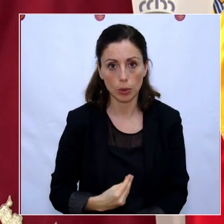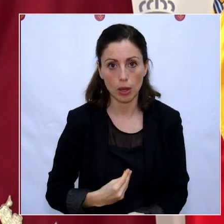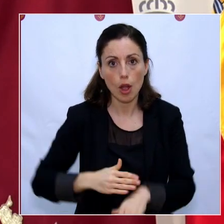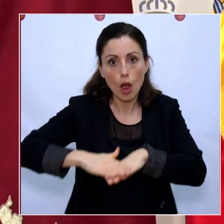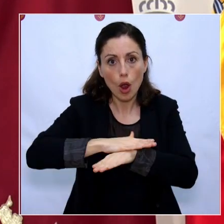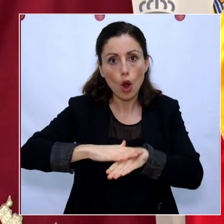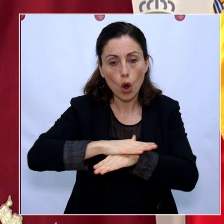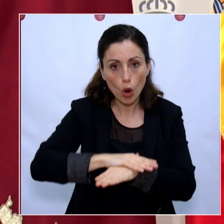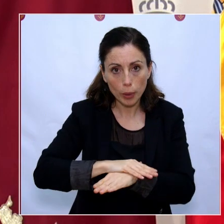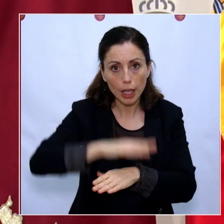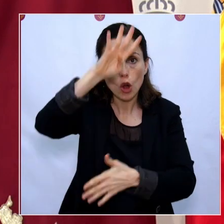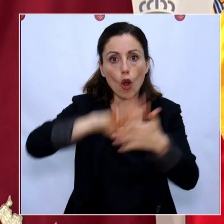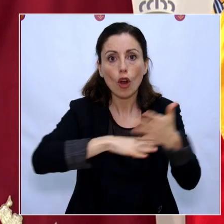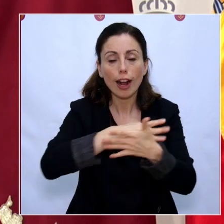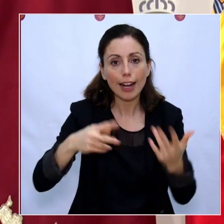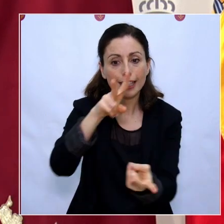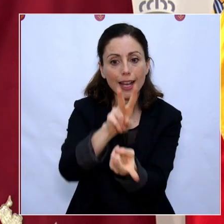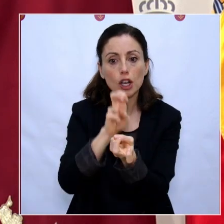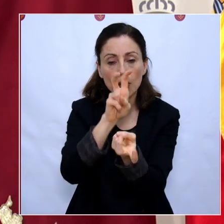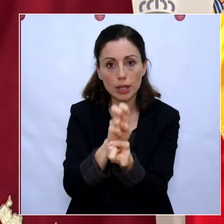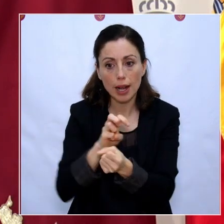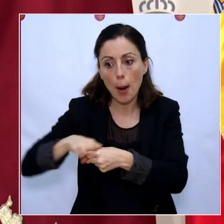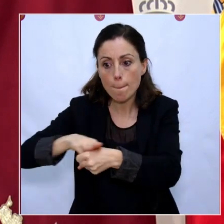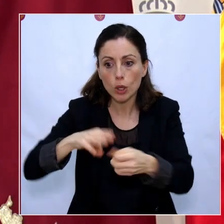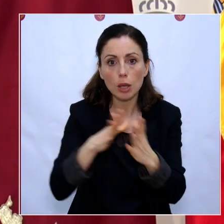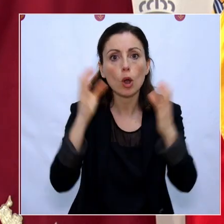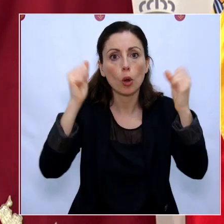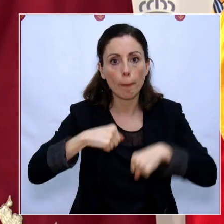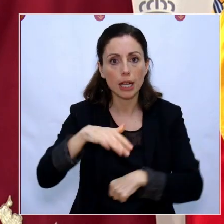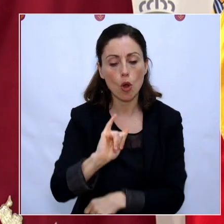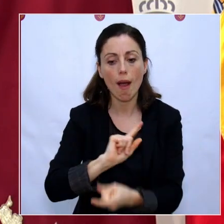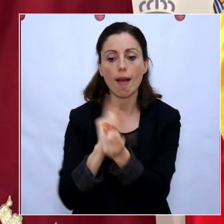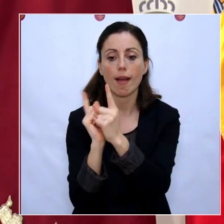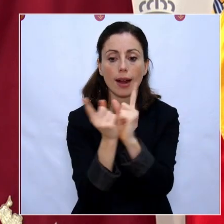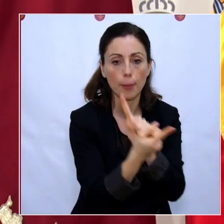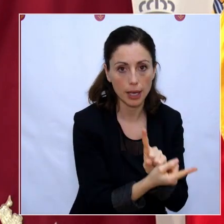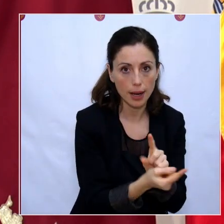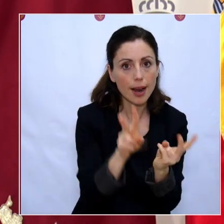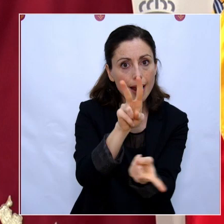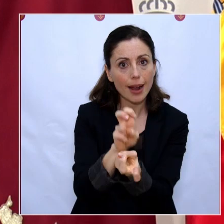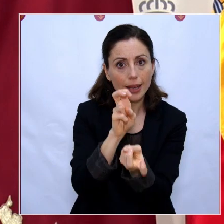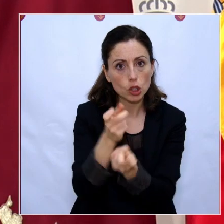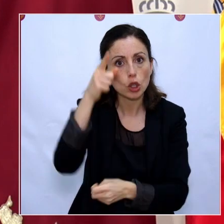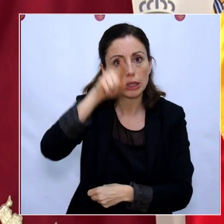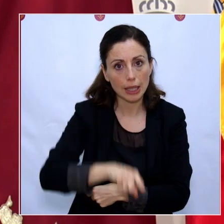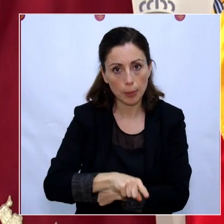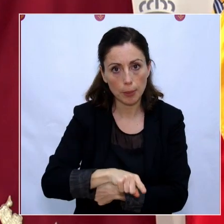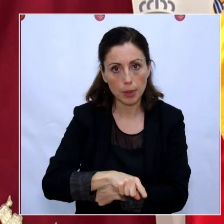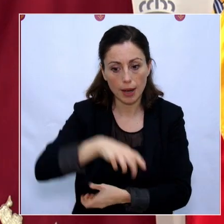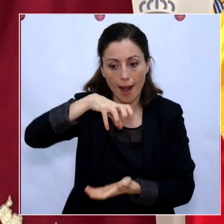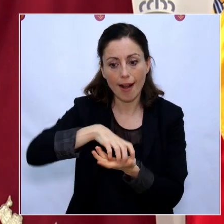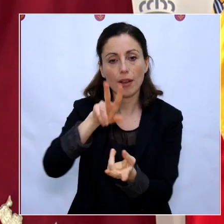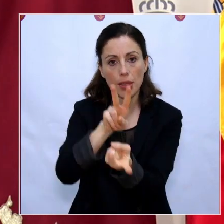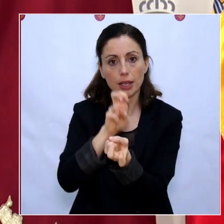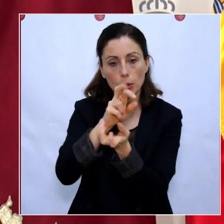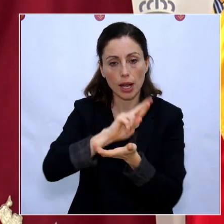el calendario fiscal de los municipios con los que tiene convenio la gestión tributaria a través de la Agencia Tributaria de la Región de